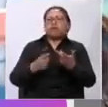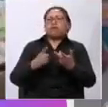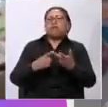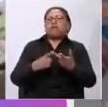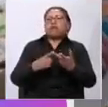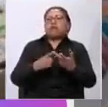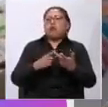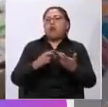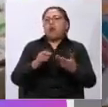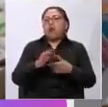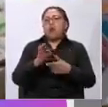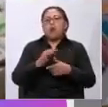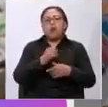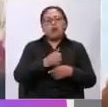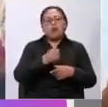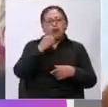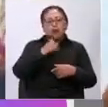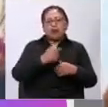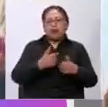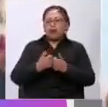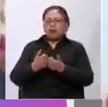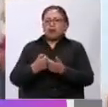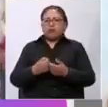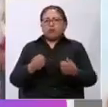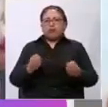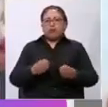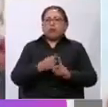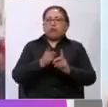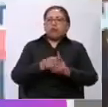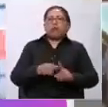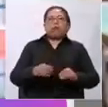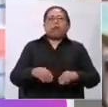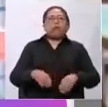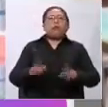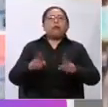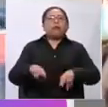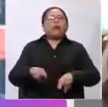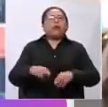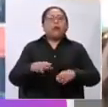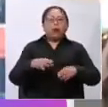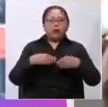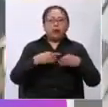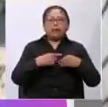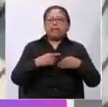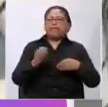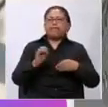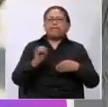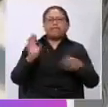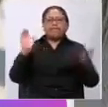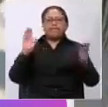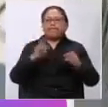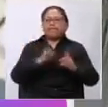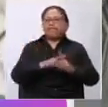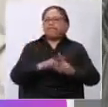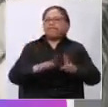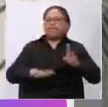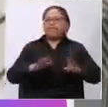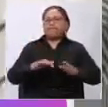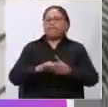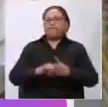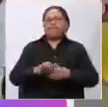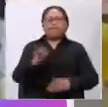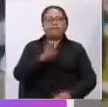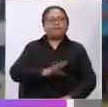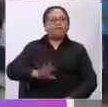donde ellas se encuentren con la madurez suficiente para poder tomar una decisión y lastimosamente en nuestro país, además,